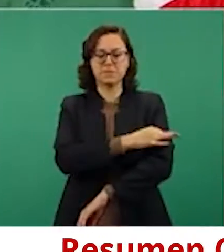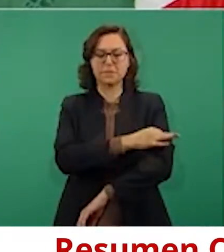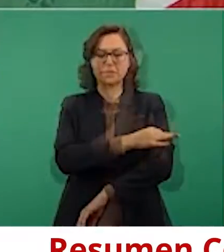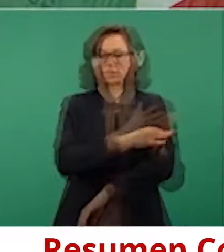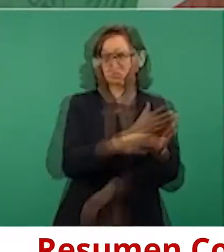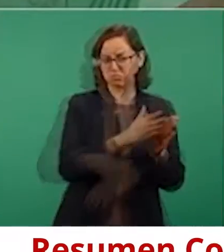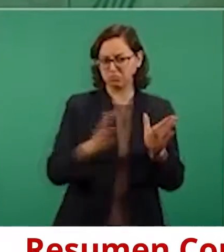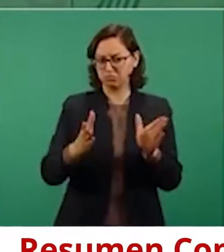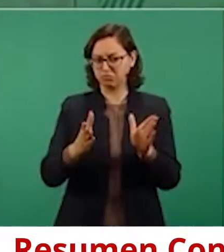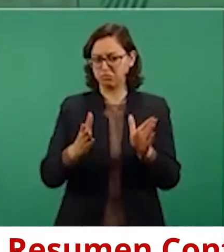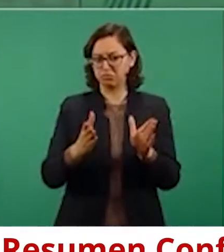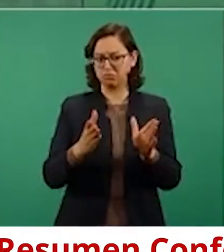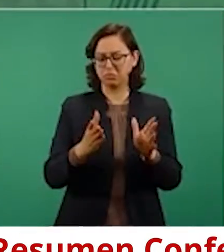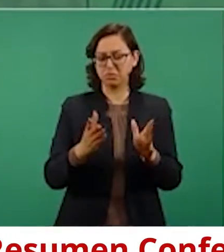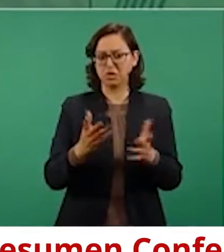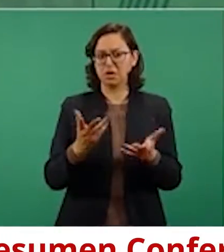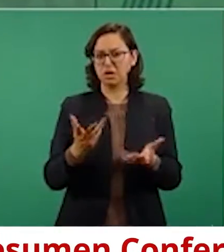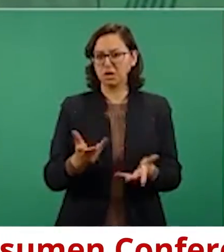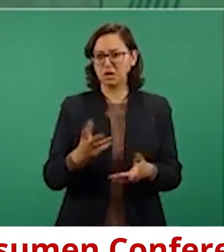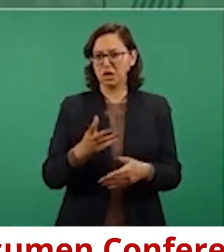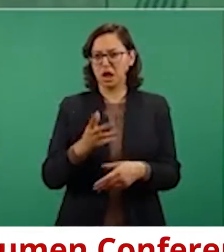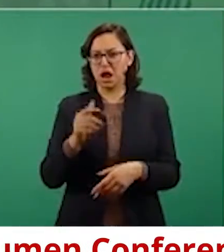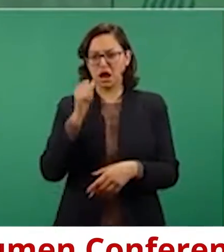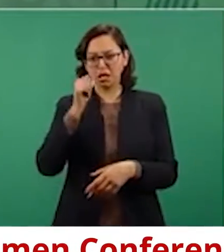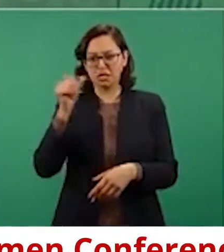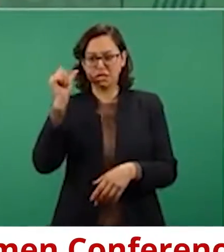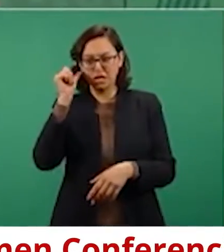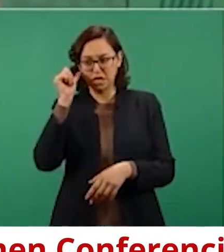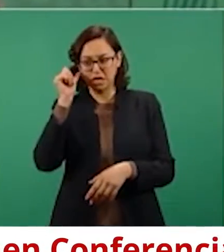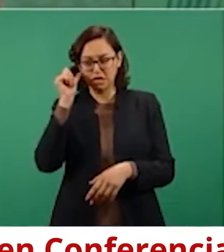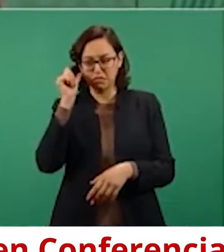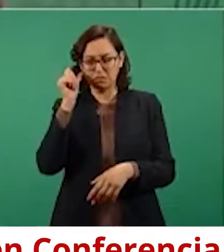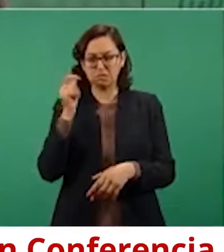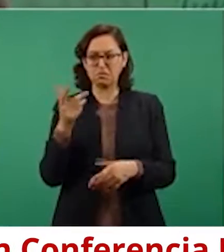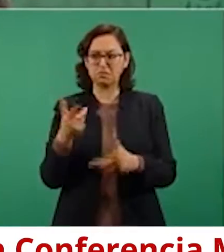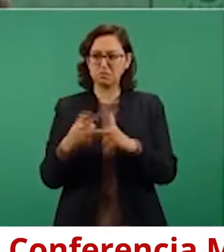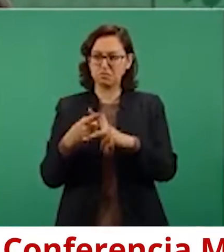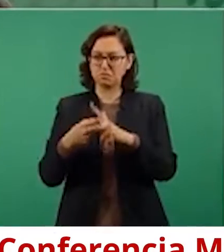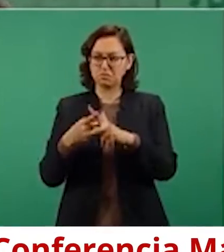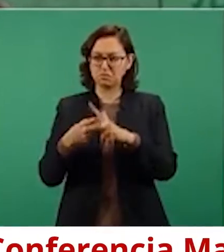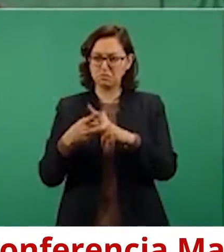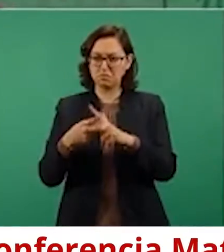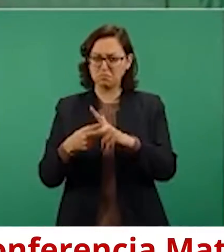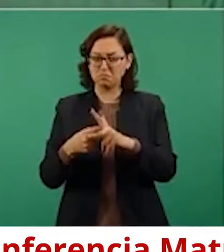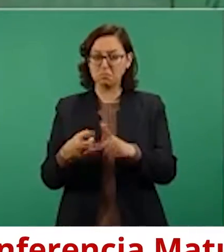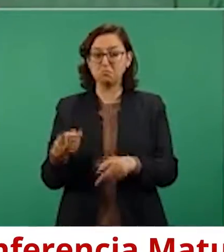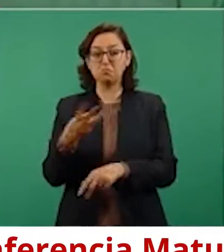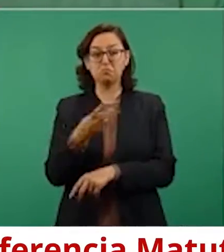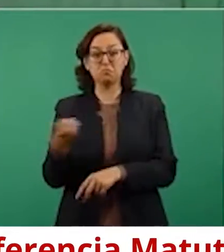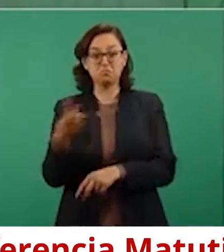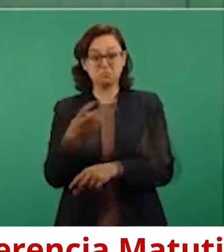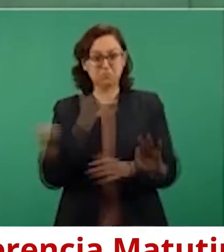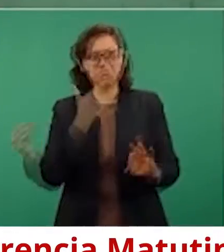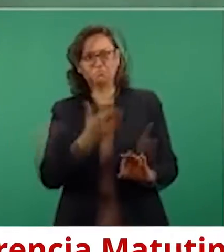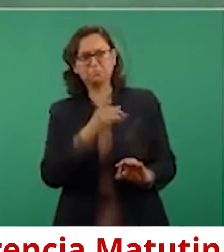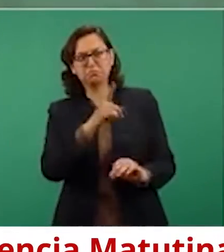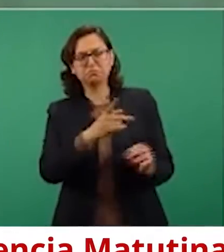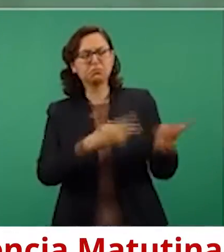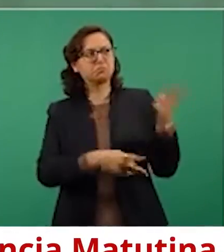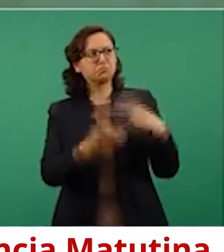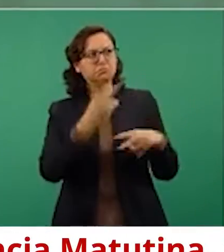la campaña, cerca, alrededor de los 300 mil vacunas. Entonces, vamos bien.